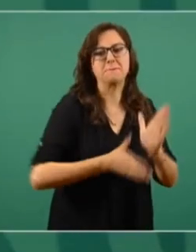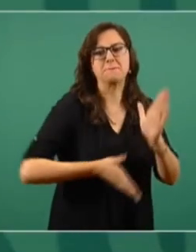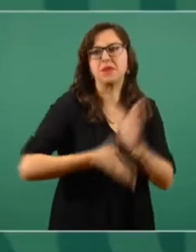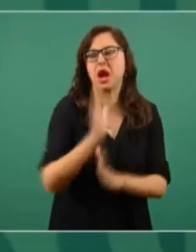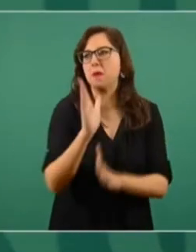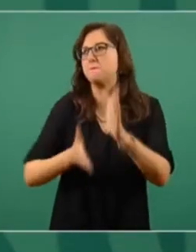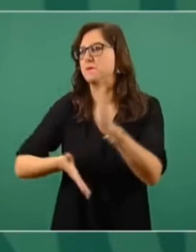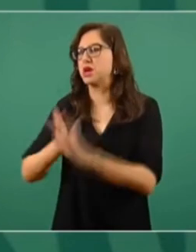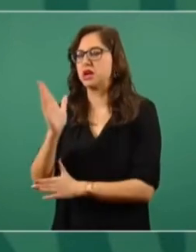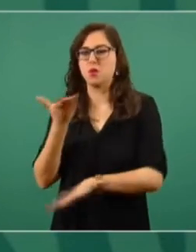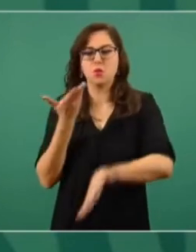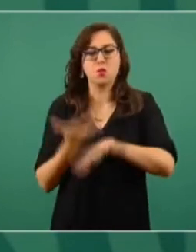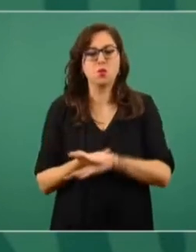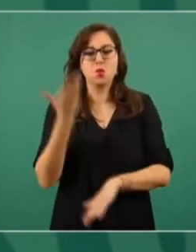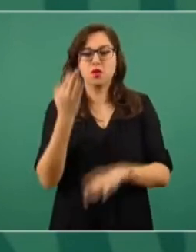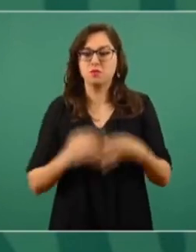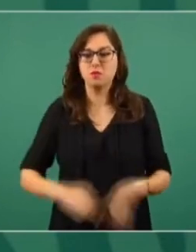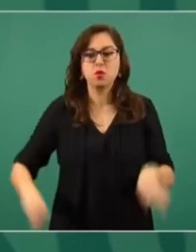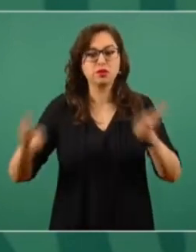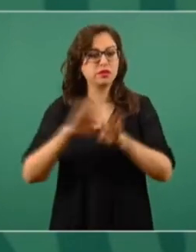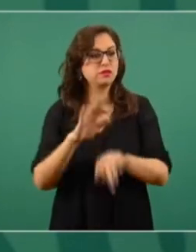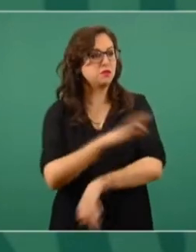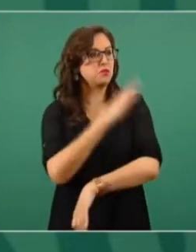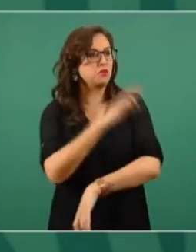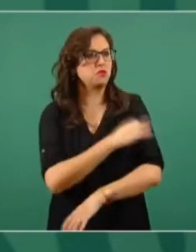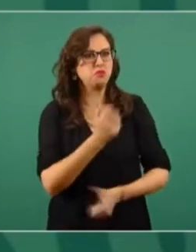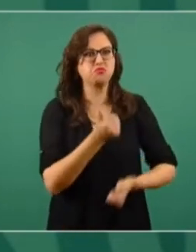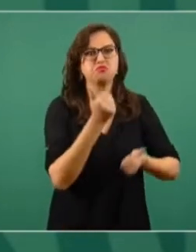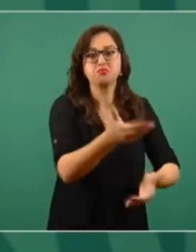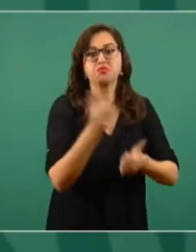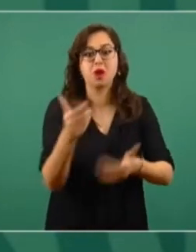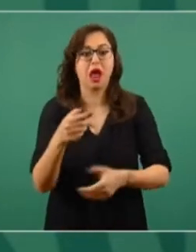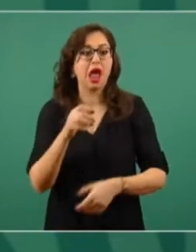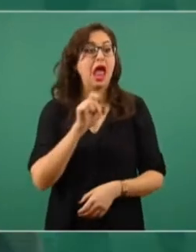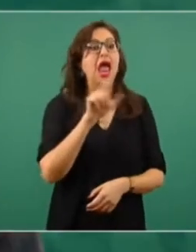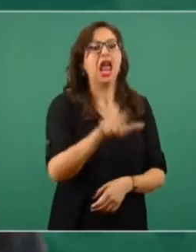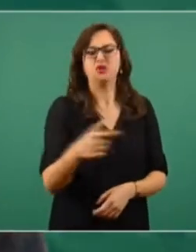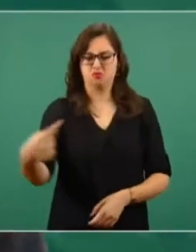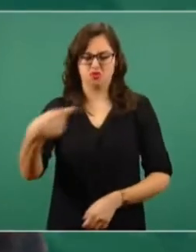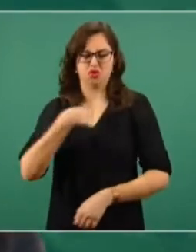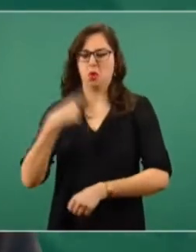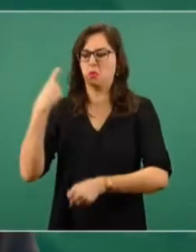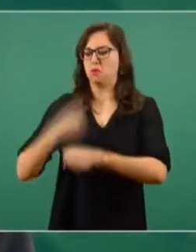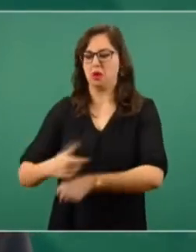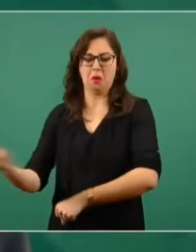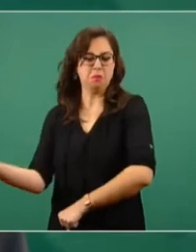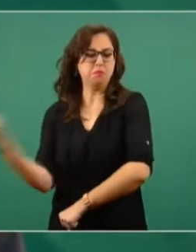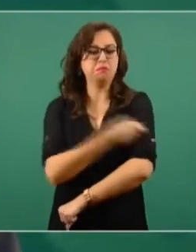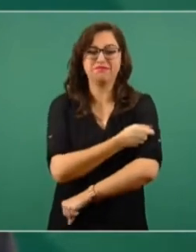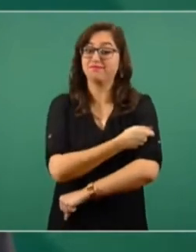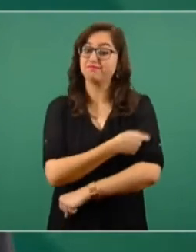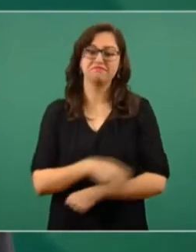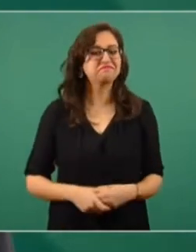hacer llegar las vacunas, no se vacunó en secreto,